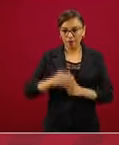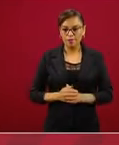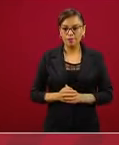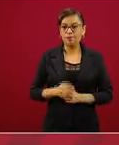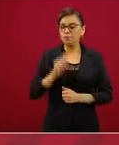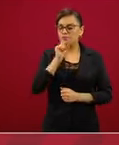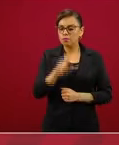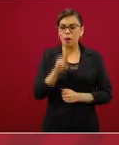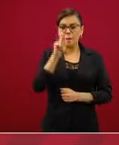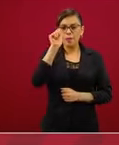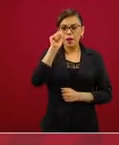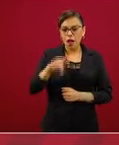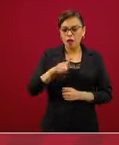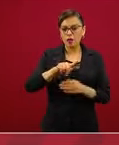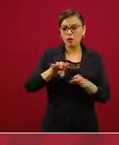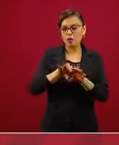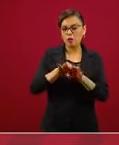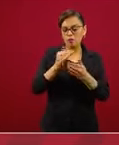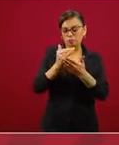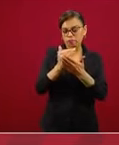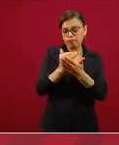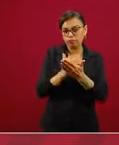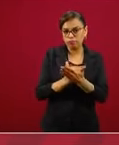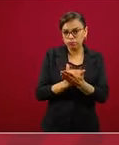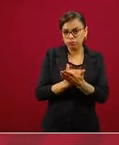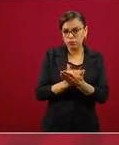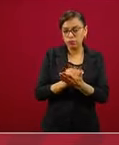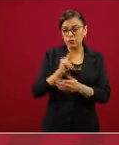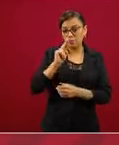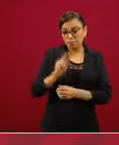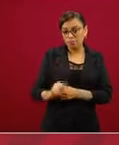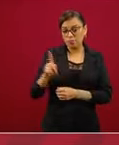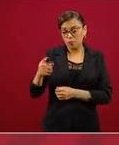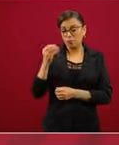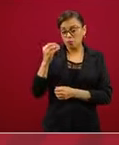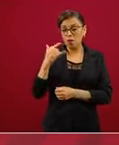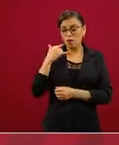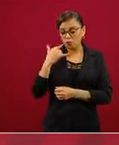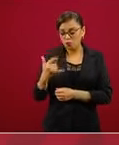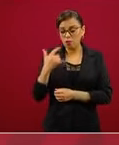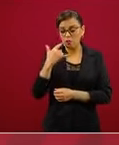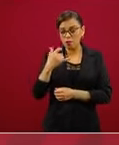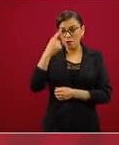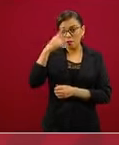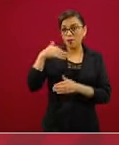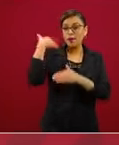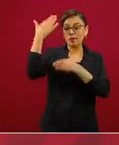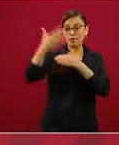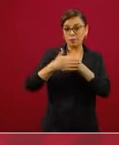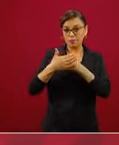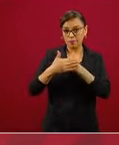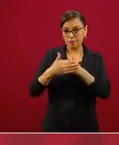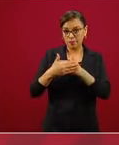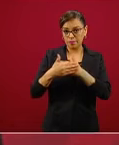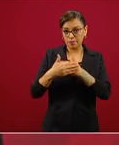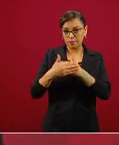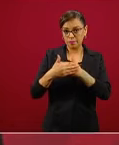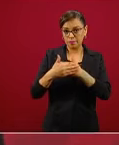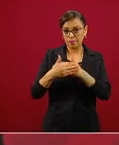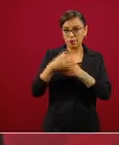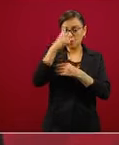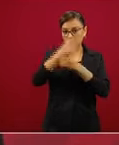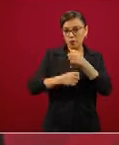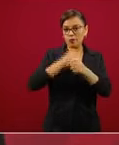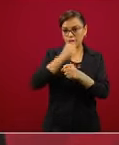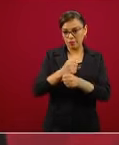de un esfuerzo remedial para el próximo ciclo escolar. No bajemos la guardia,